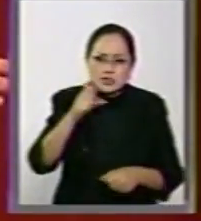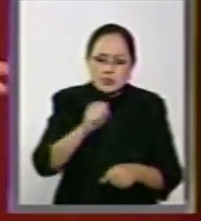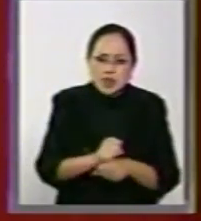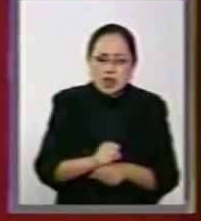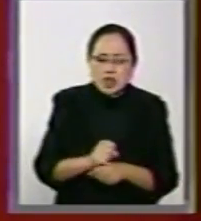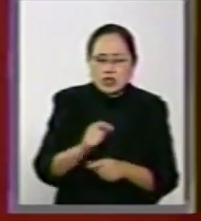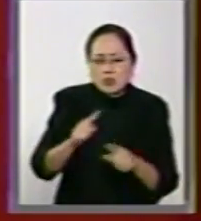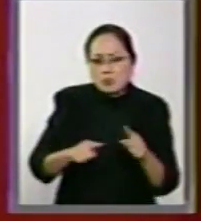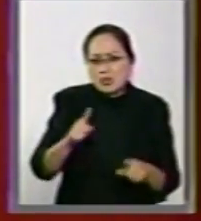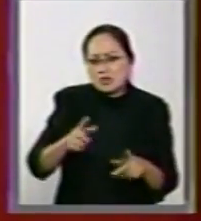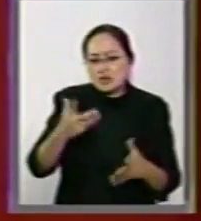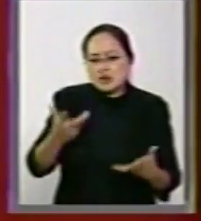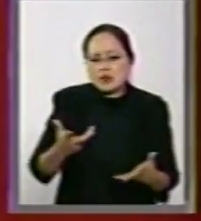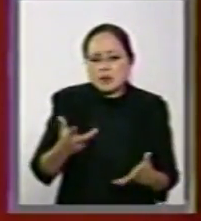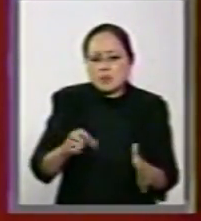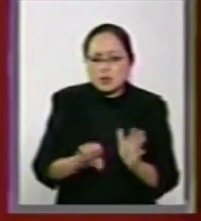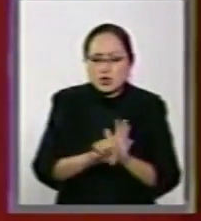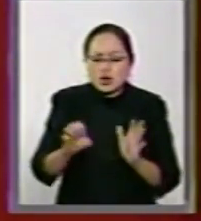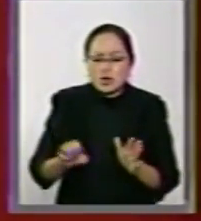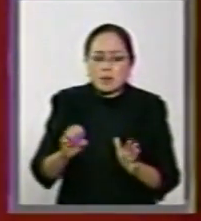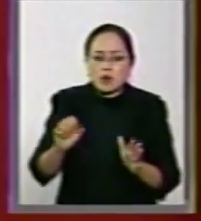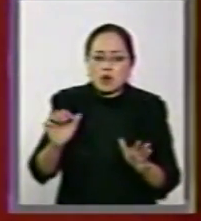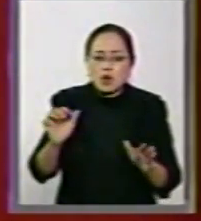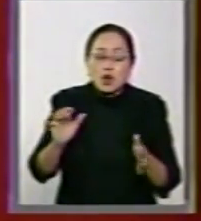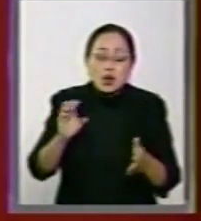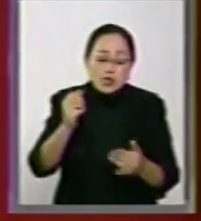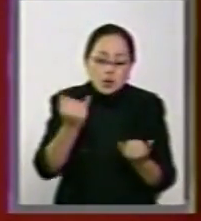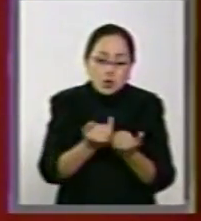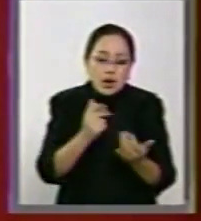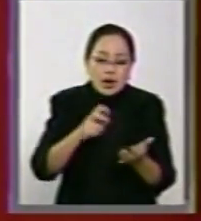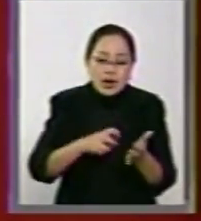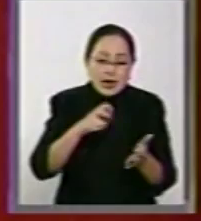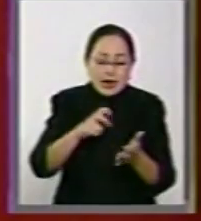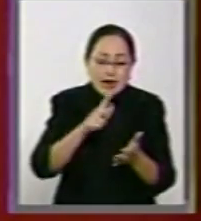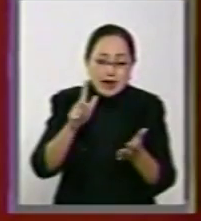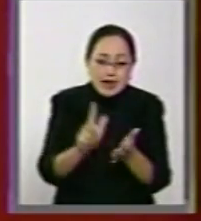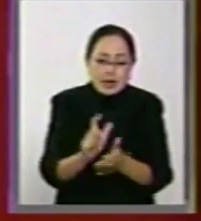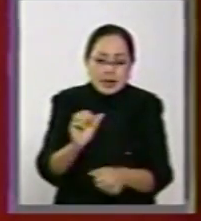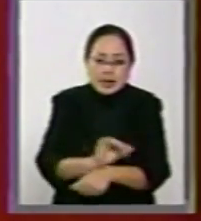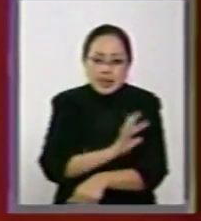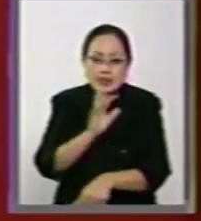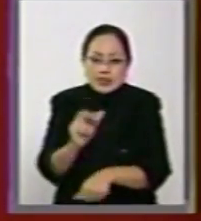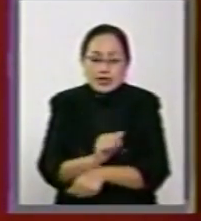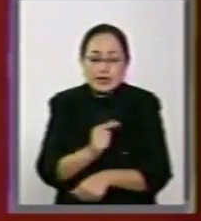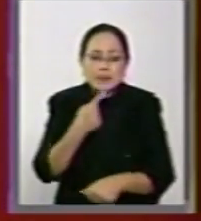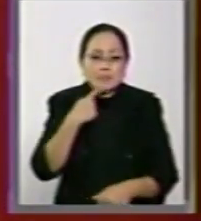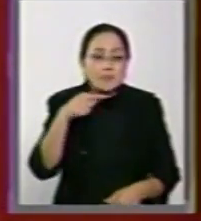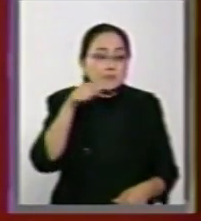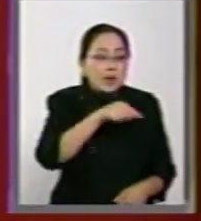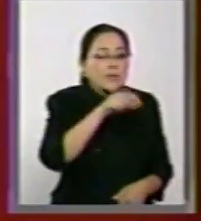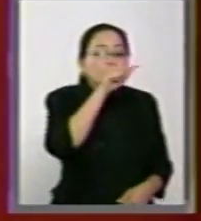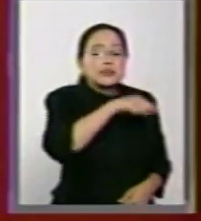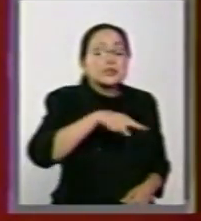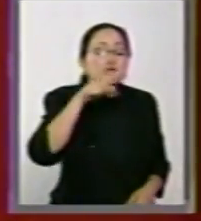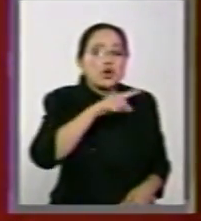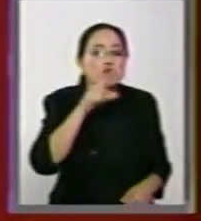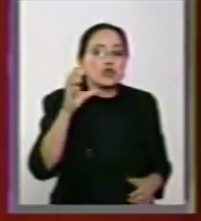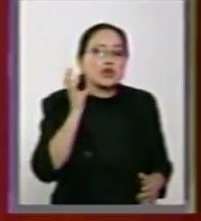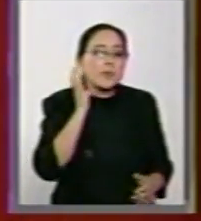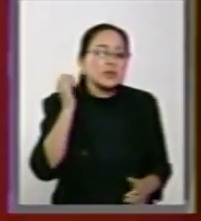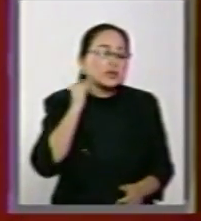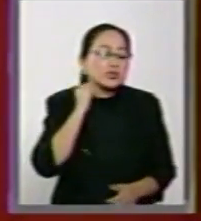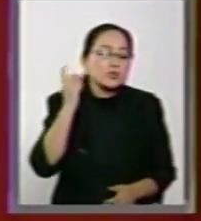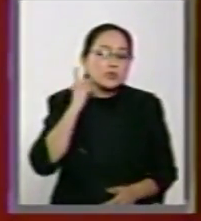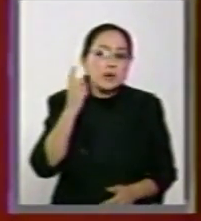según fue el caso de la reforma energética donde se les instruyó a los congresos locales y hubo